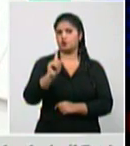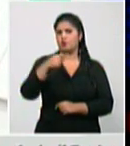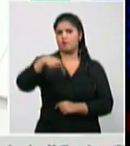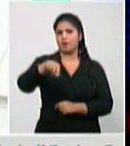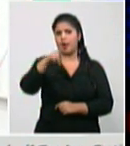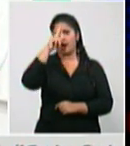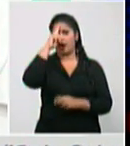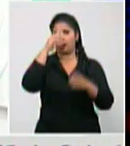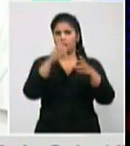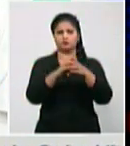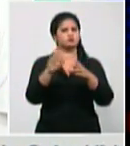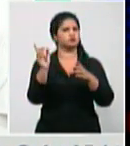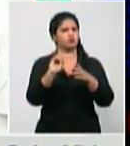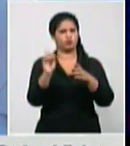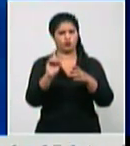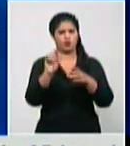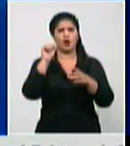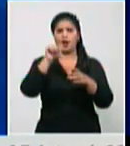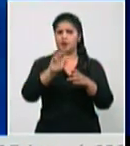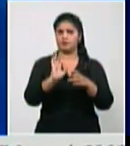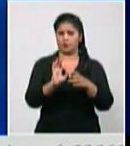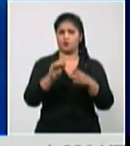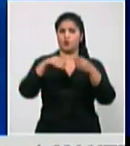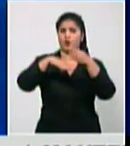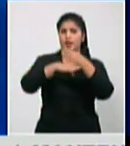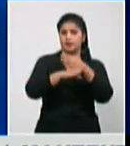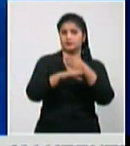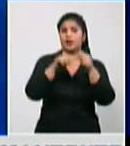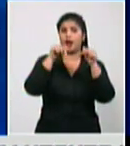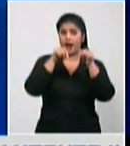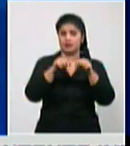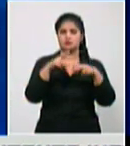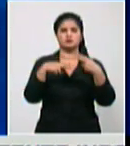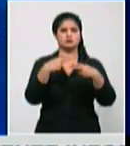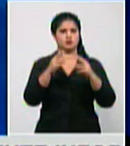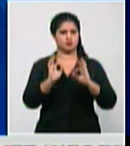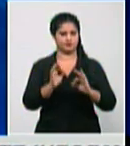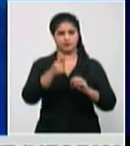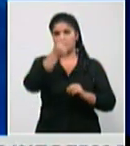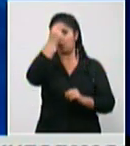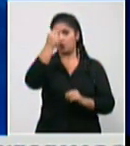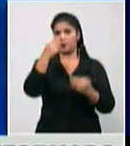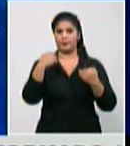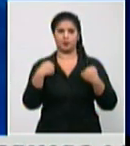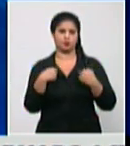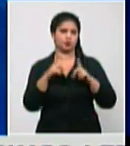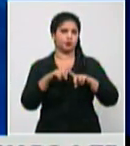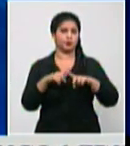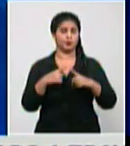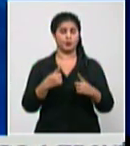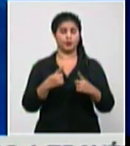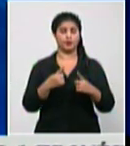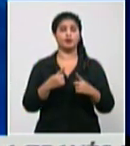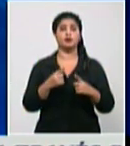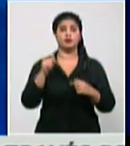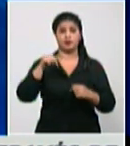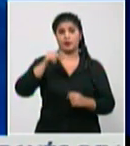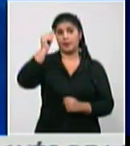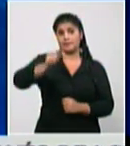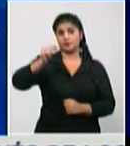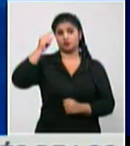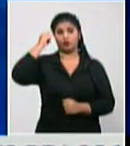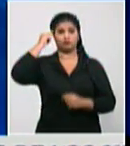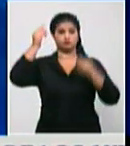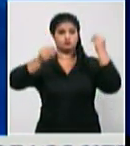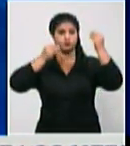sofaringio sobre este tema tenemos algunas inquietudes doctor bueno pues arriba porque muchos cubanos preocupados también